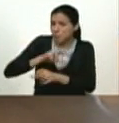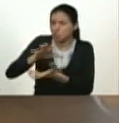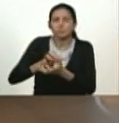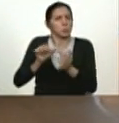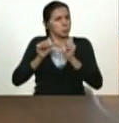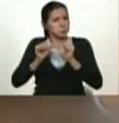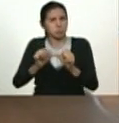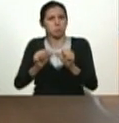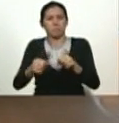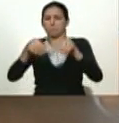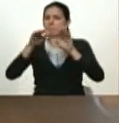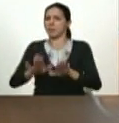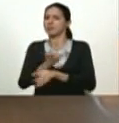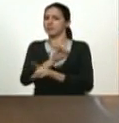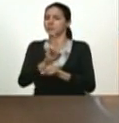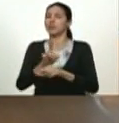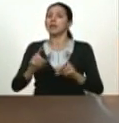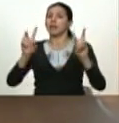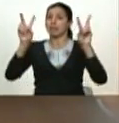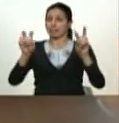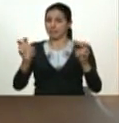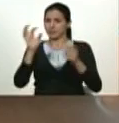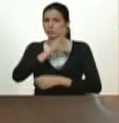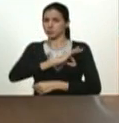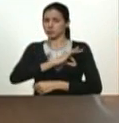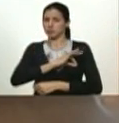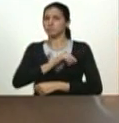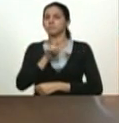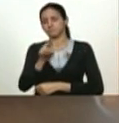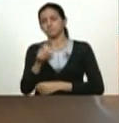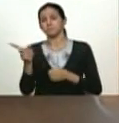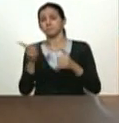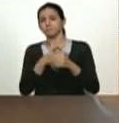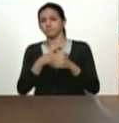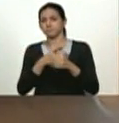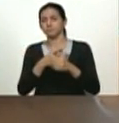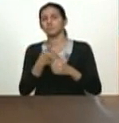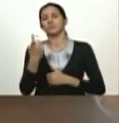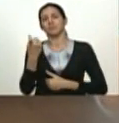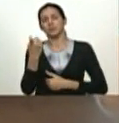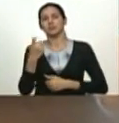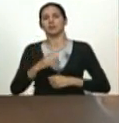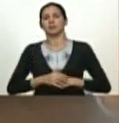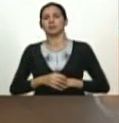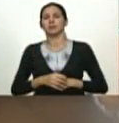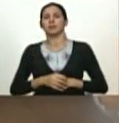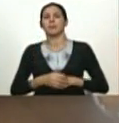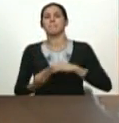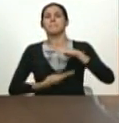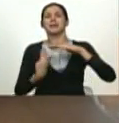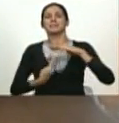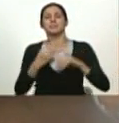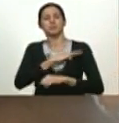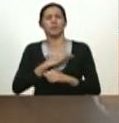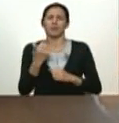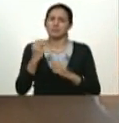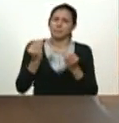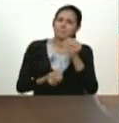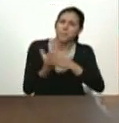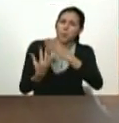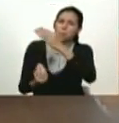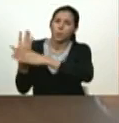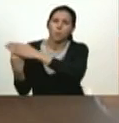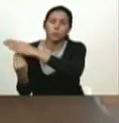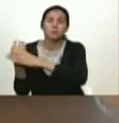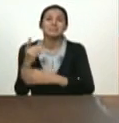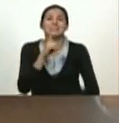voy para adelante y en el área social bueno hay que ahí están las prioridades terminar de instalar todas las bases de misiones de los alistas llegar